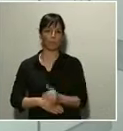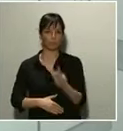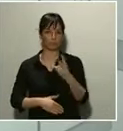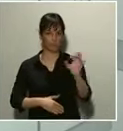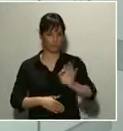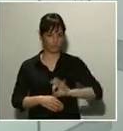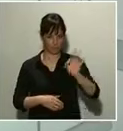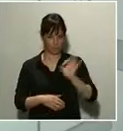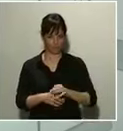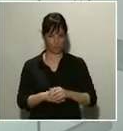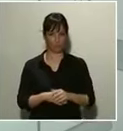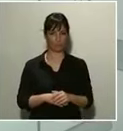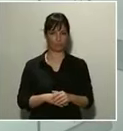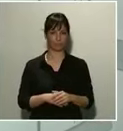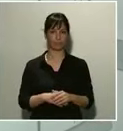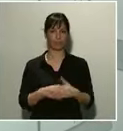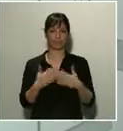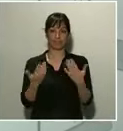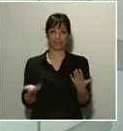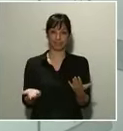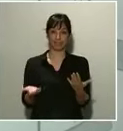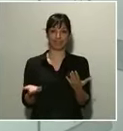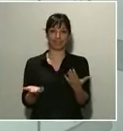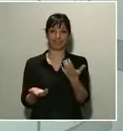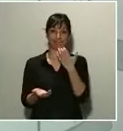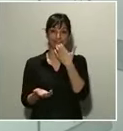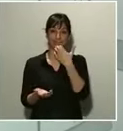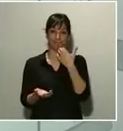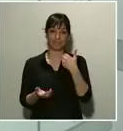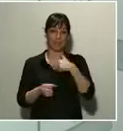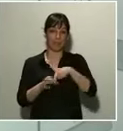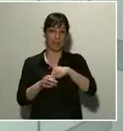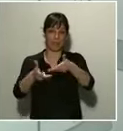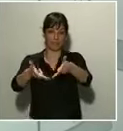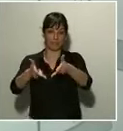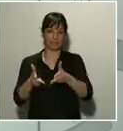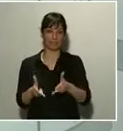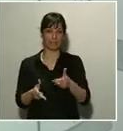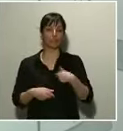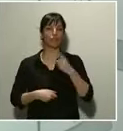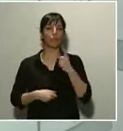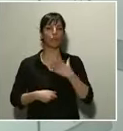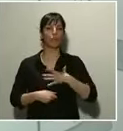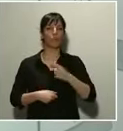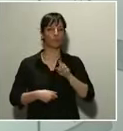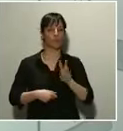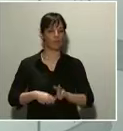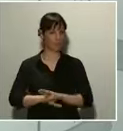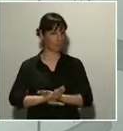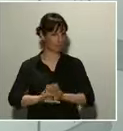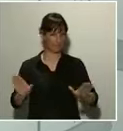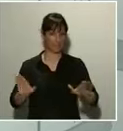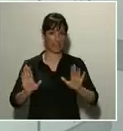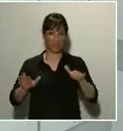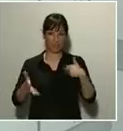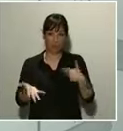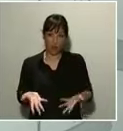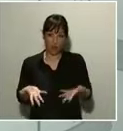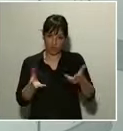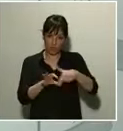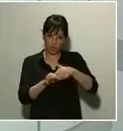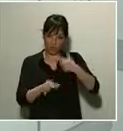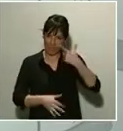únicamente se ocupan un tercio de las plazas, la oferta final real de plazas que se van a poner a la venta